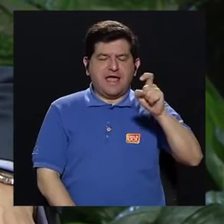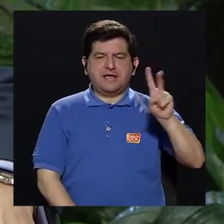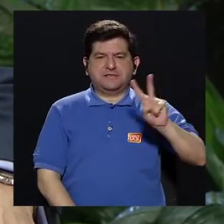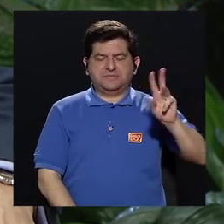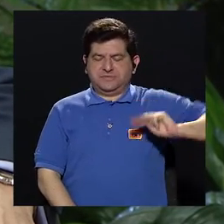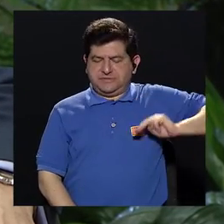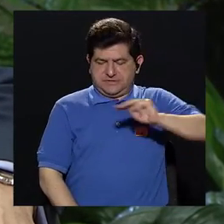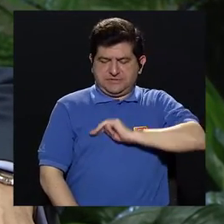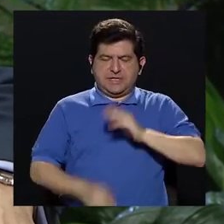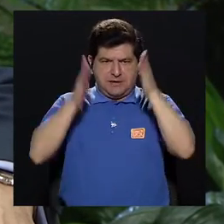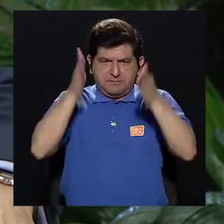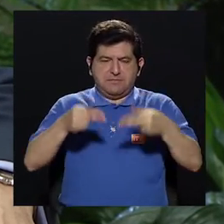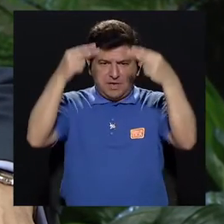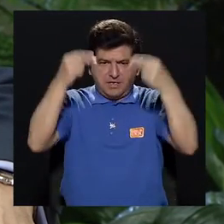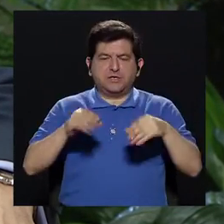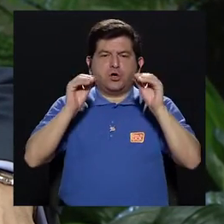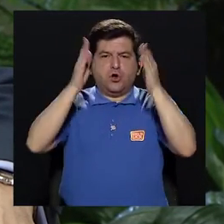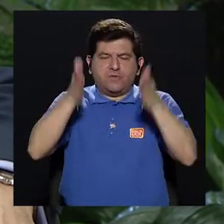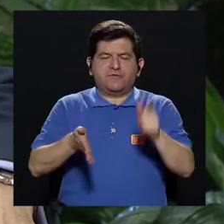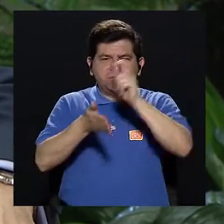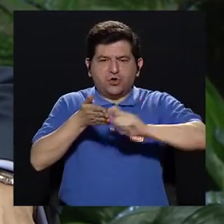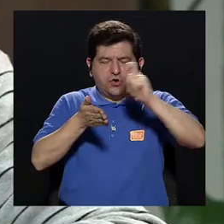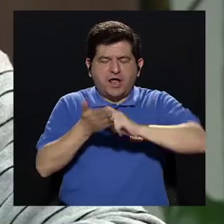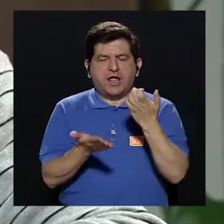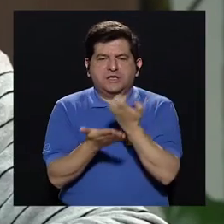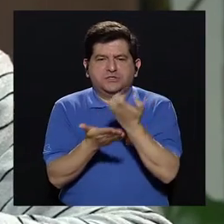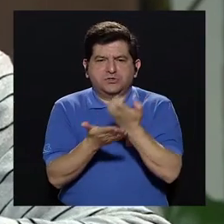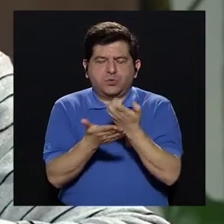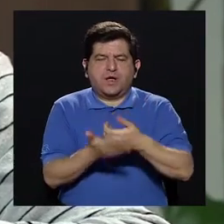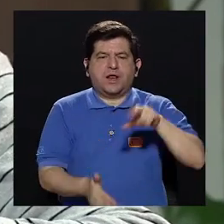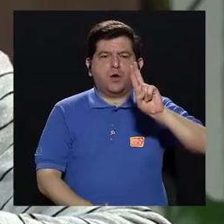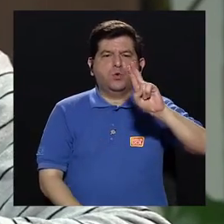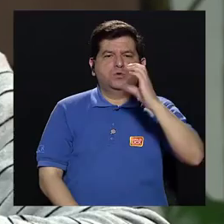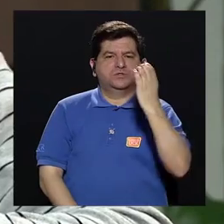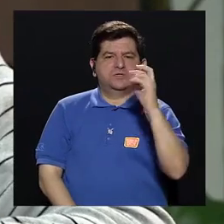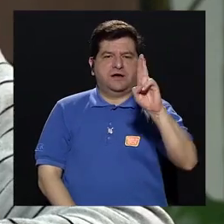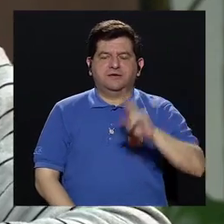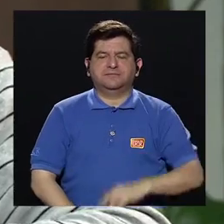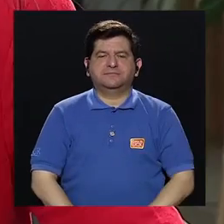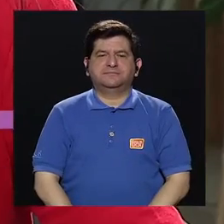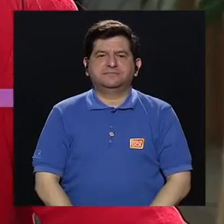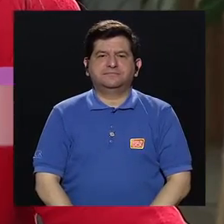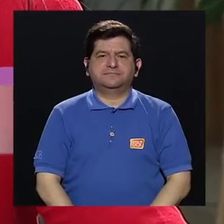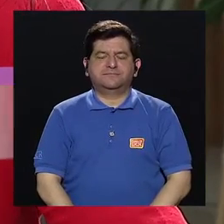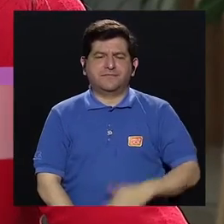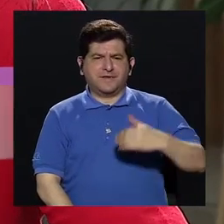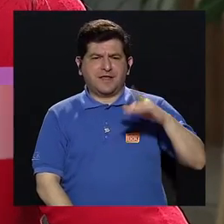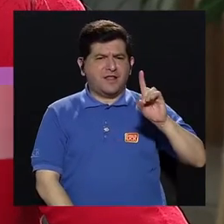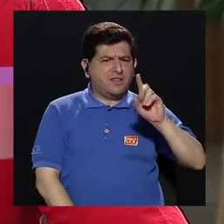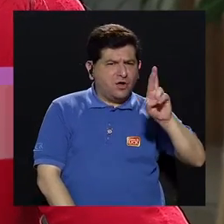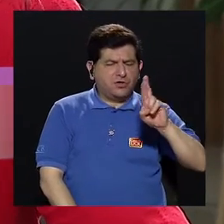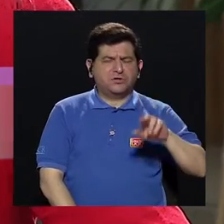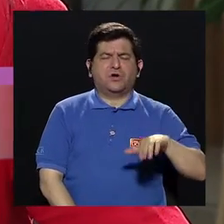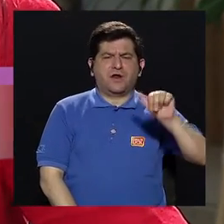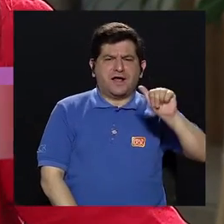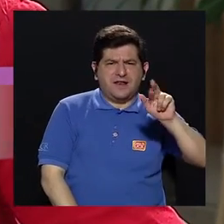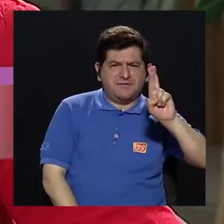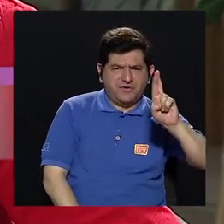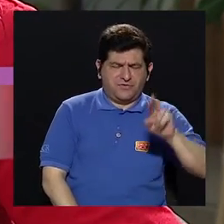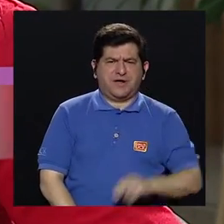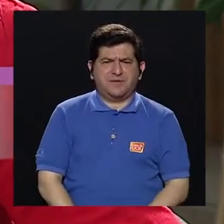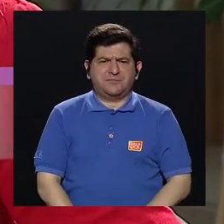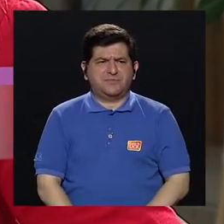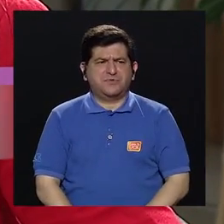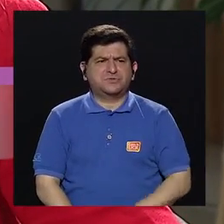viceministro de Hacienda y profesor de la Escuela de Economía de la Universidad de Costa Rica. Don Álvaro, las pensiones de trabajo por otras